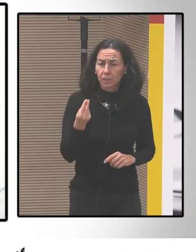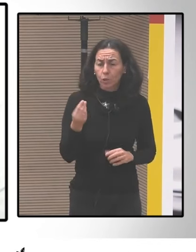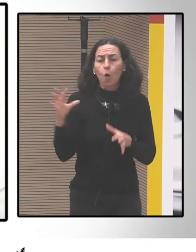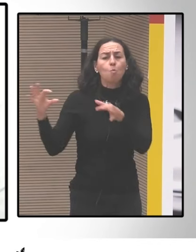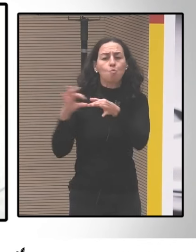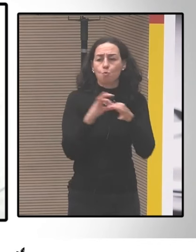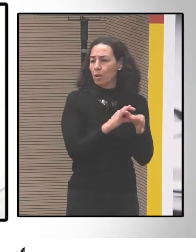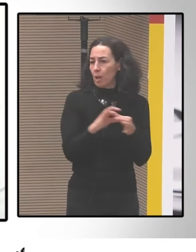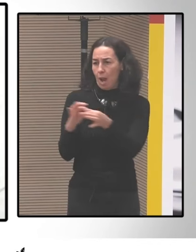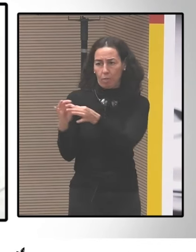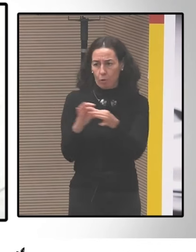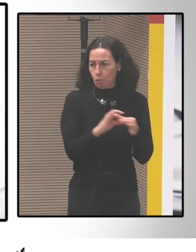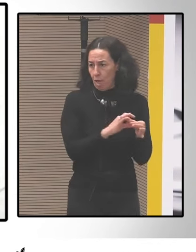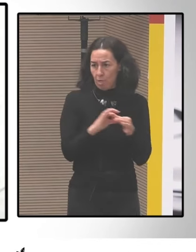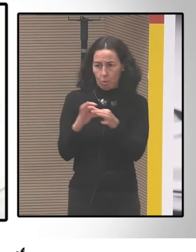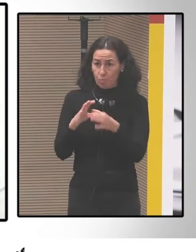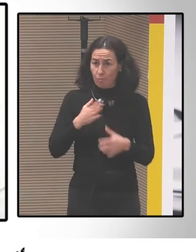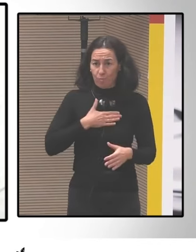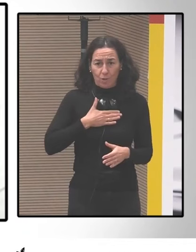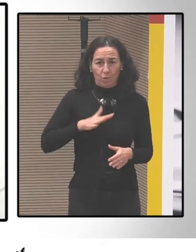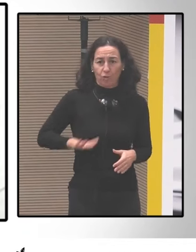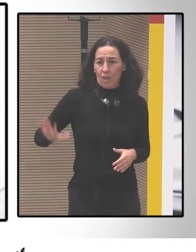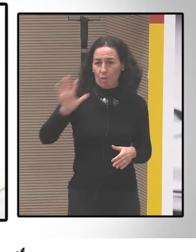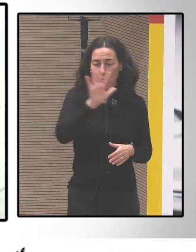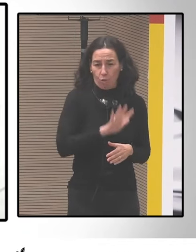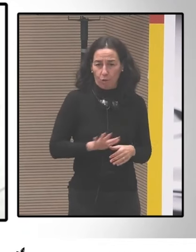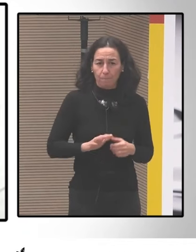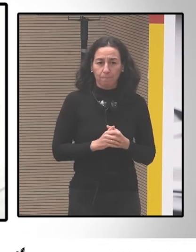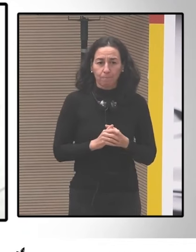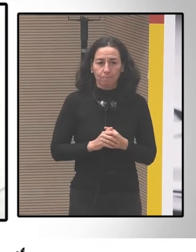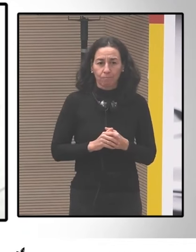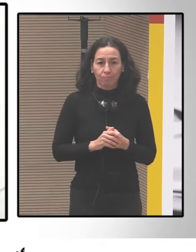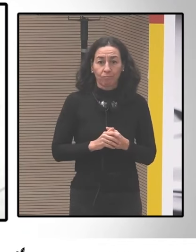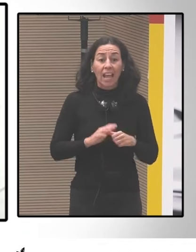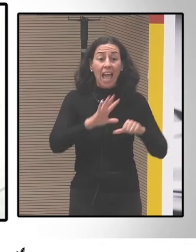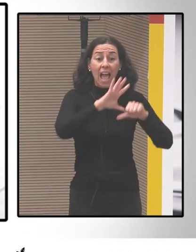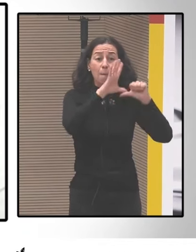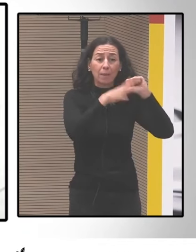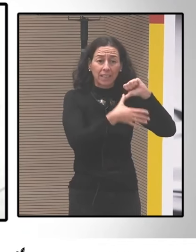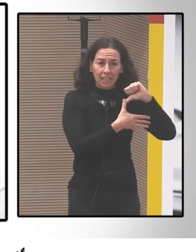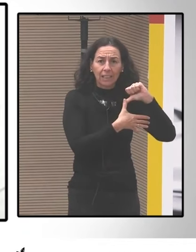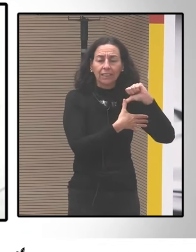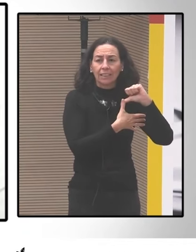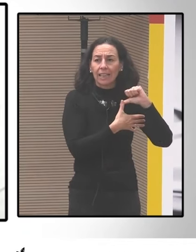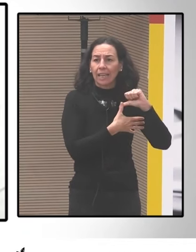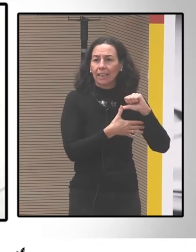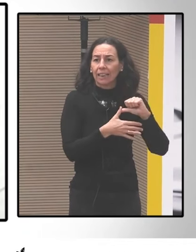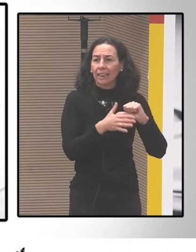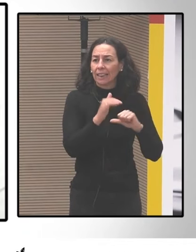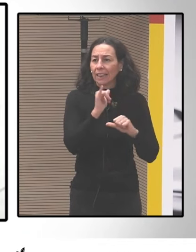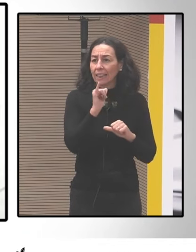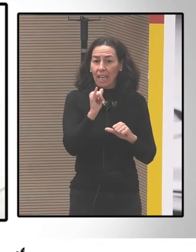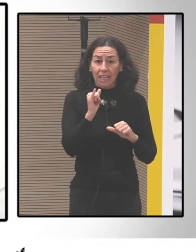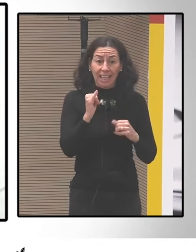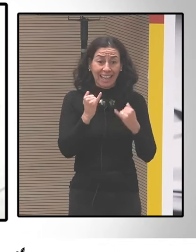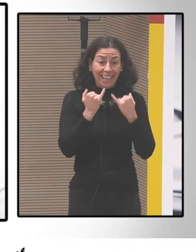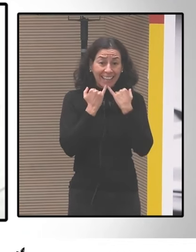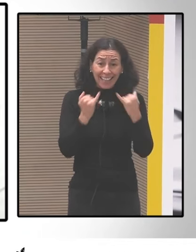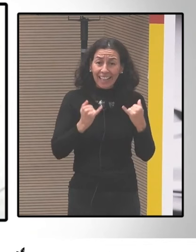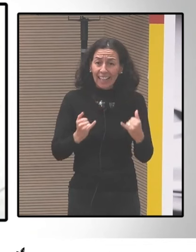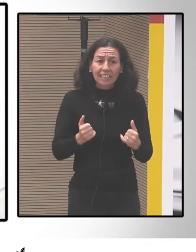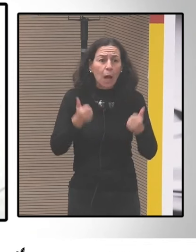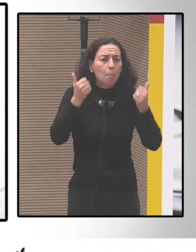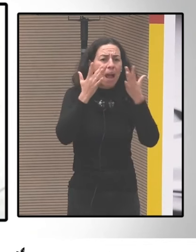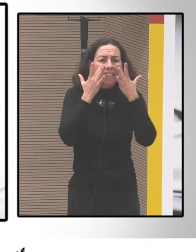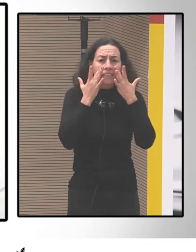relacionados en esta geografía América Latina tiene una de las matrices energéticas más limpias